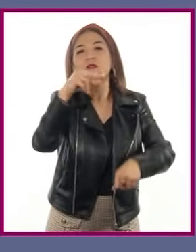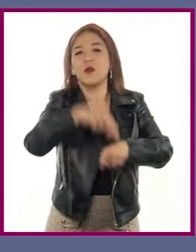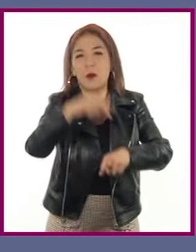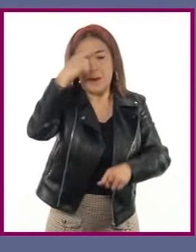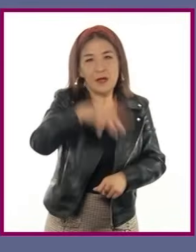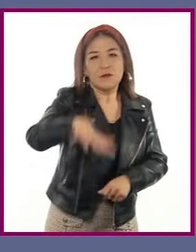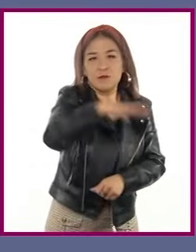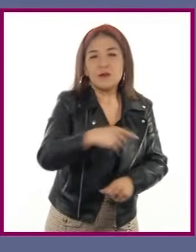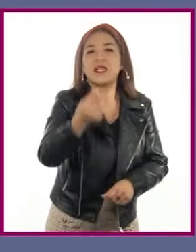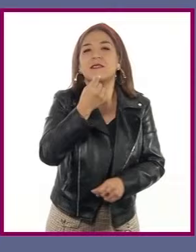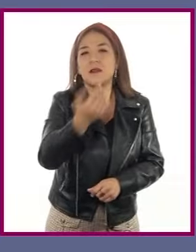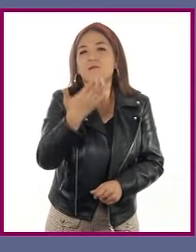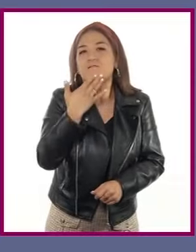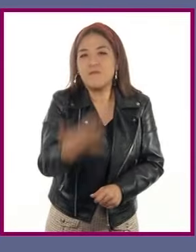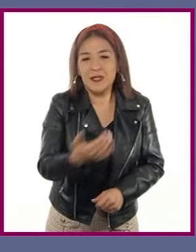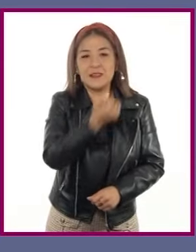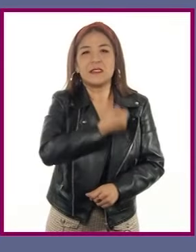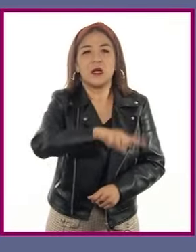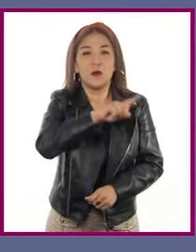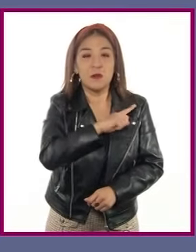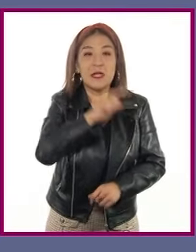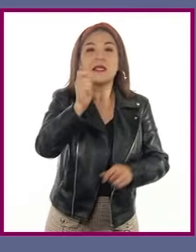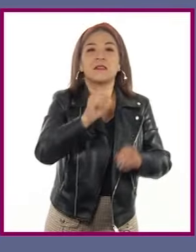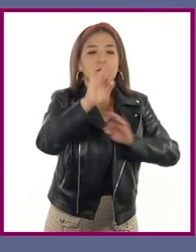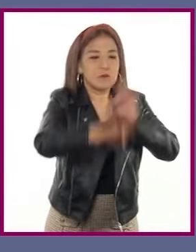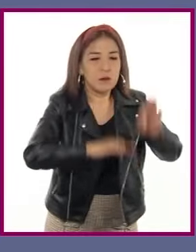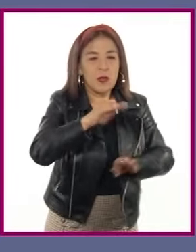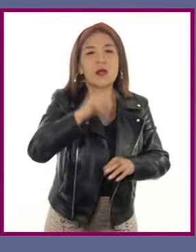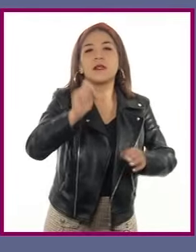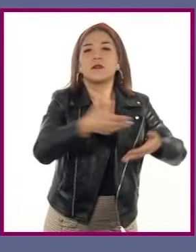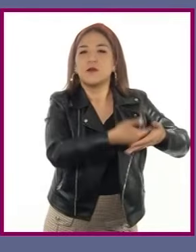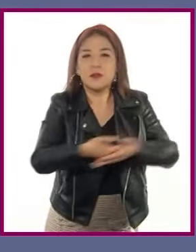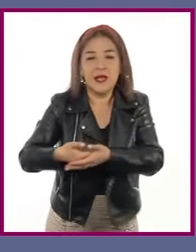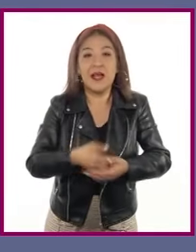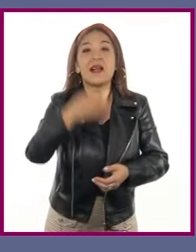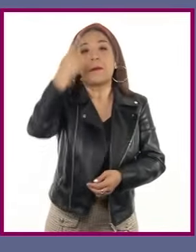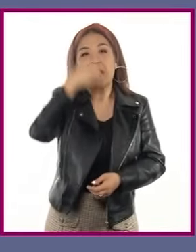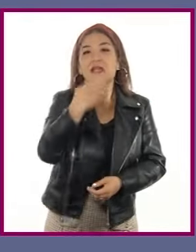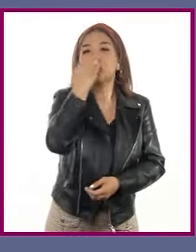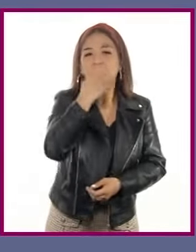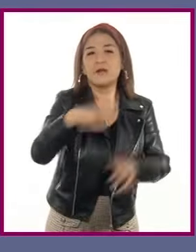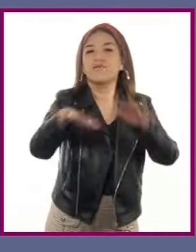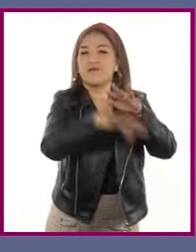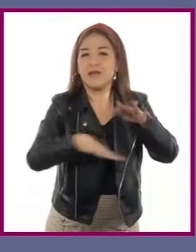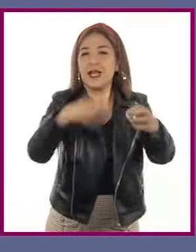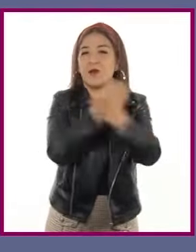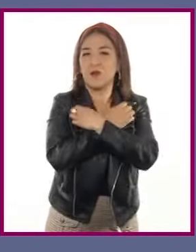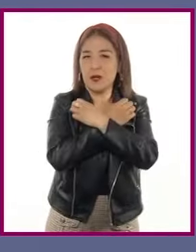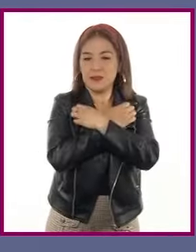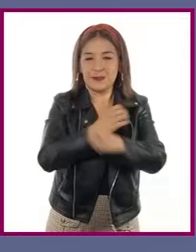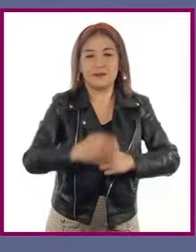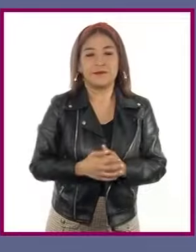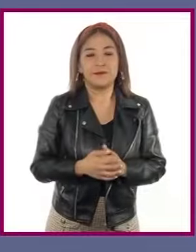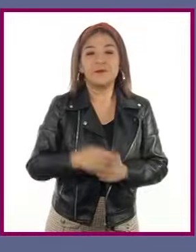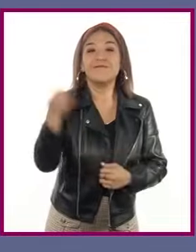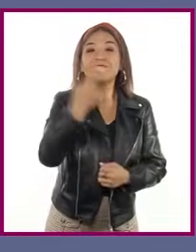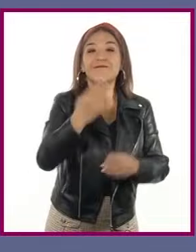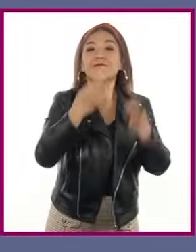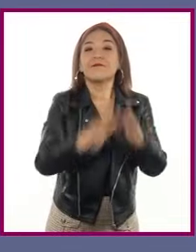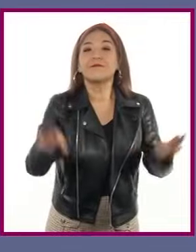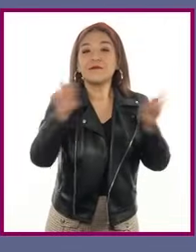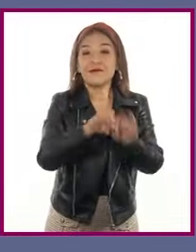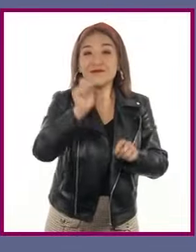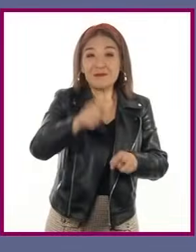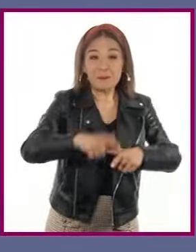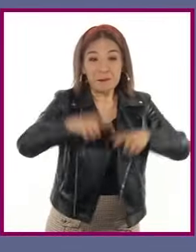su bienestar. En especial, la salud materna e infantil y la educación básica. Los requerimientos del considerable número